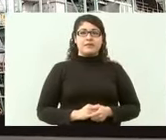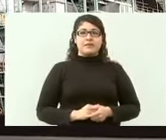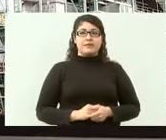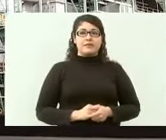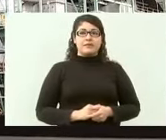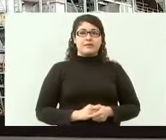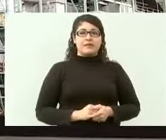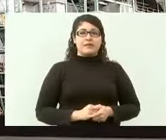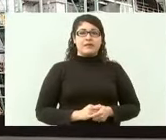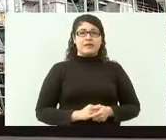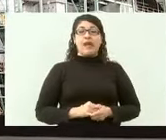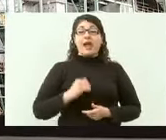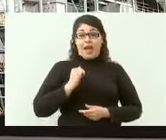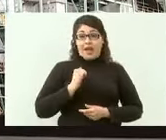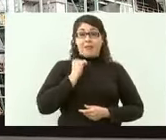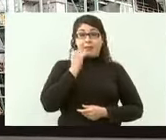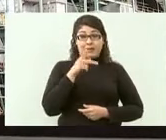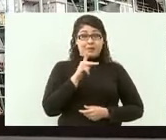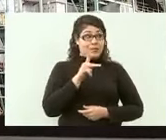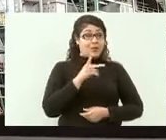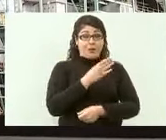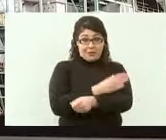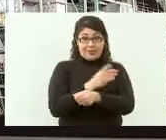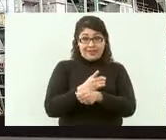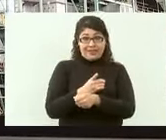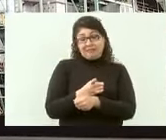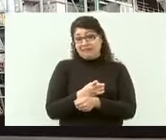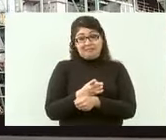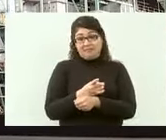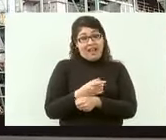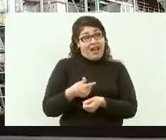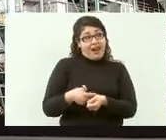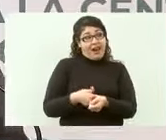deshonesta del